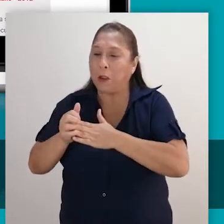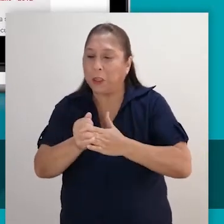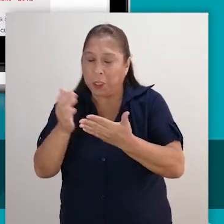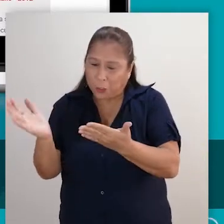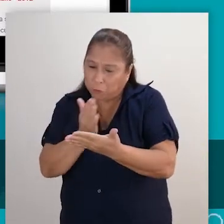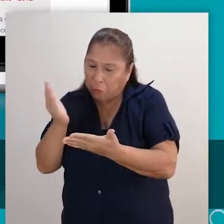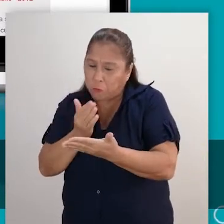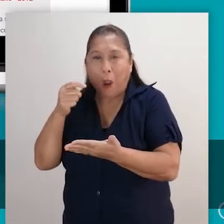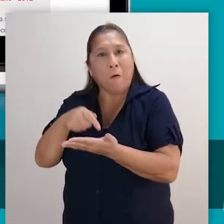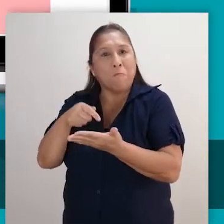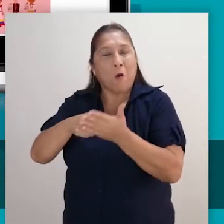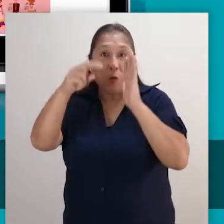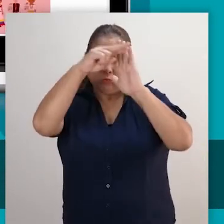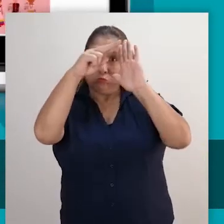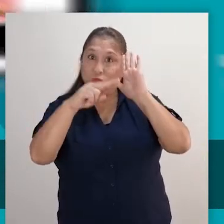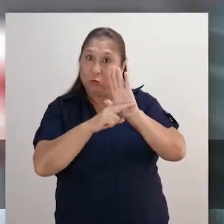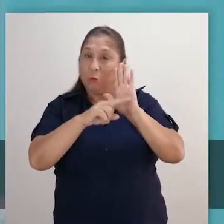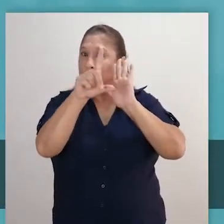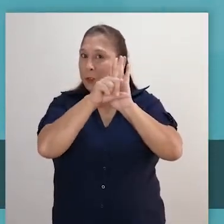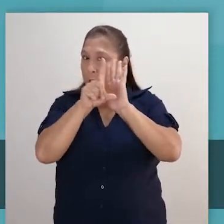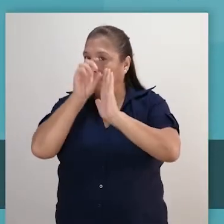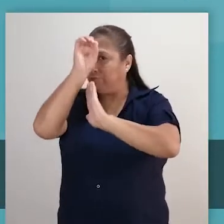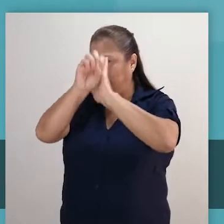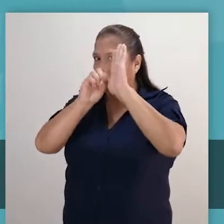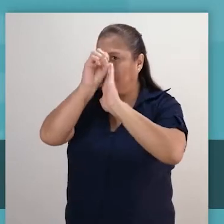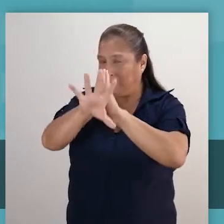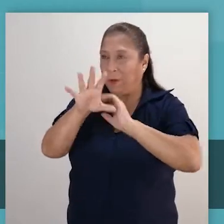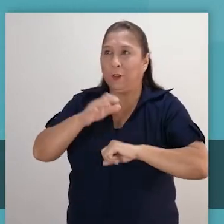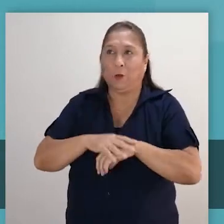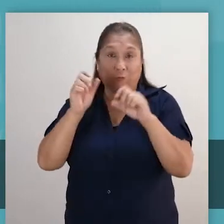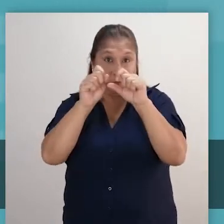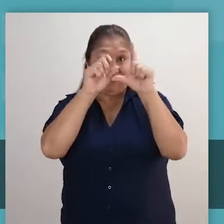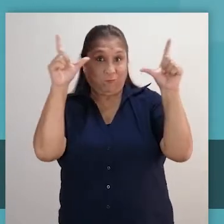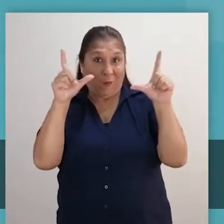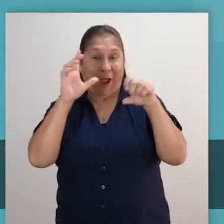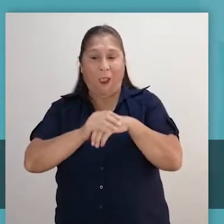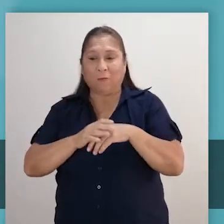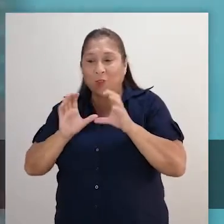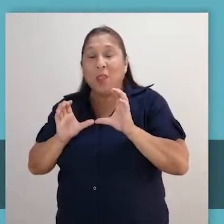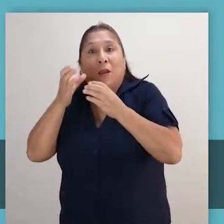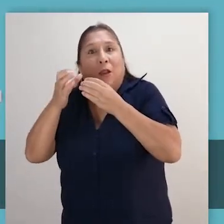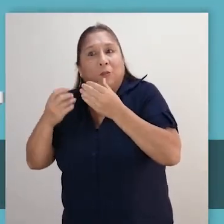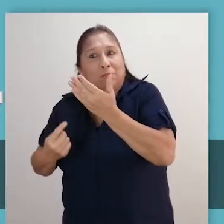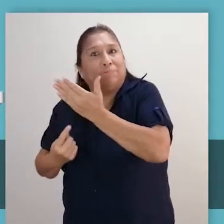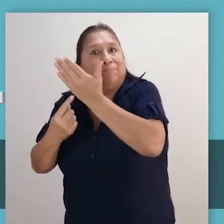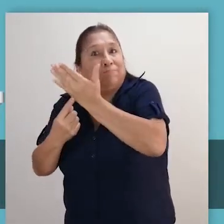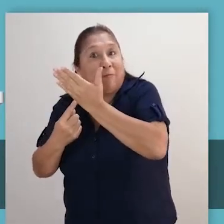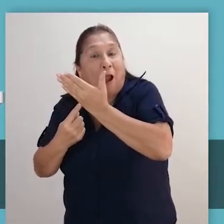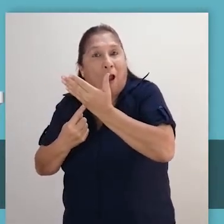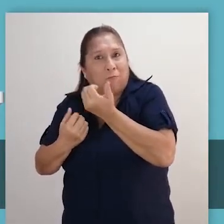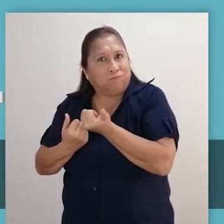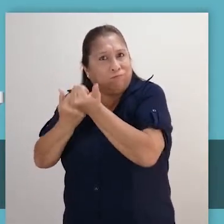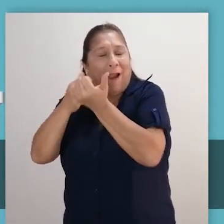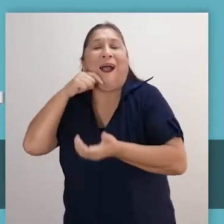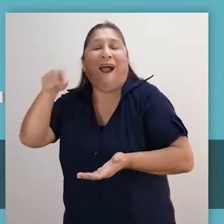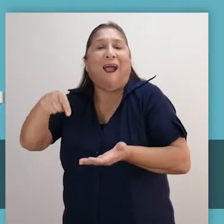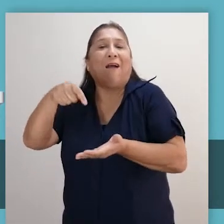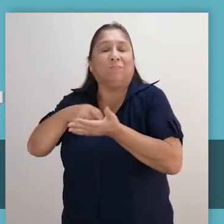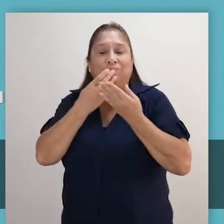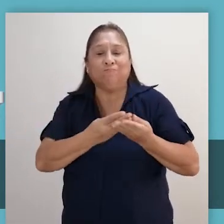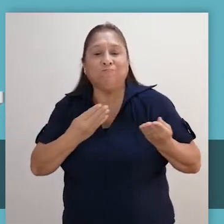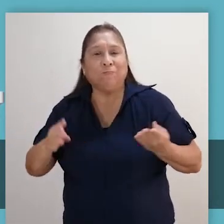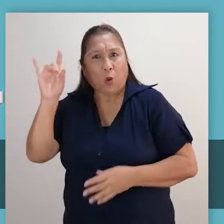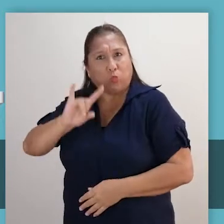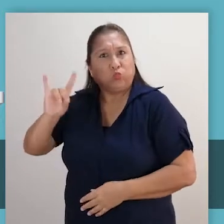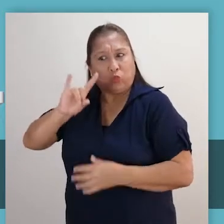manuales normas legales y vídeos en la pestaña aula virtual encontrará herramientas didácticas de